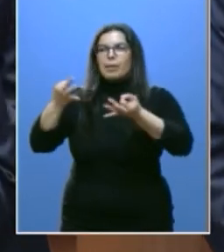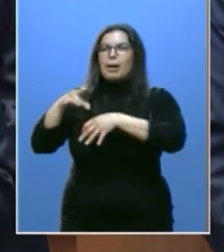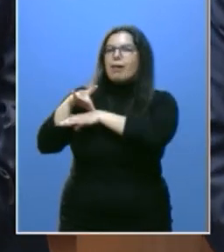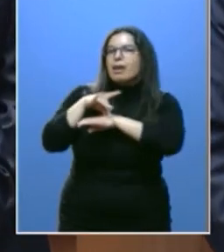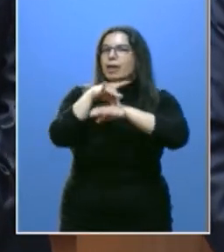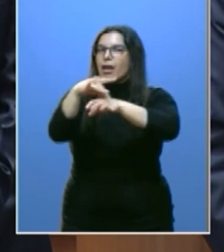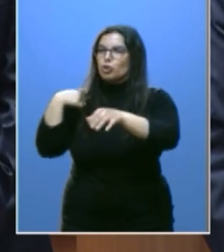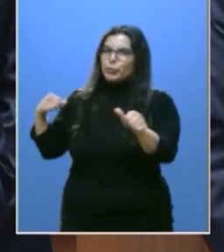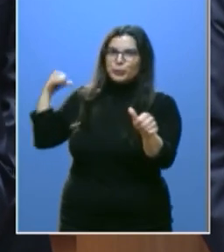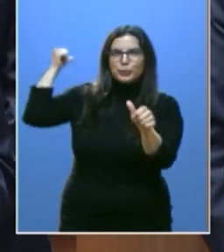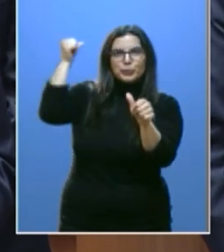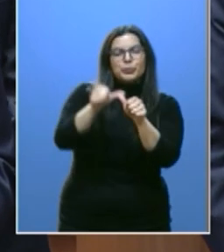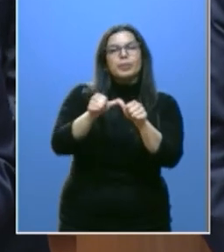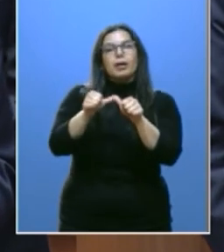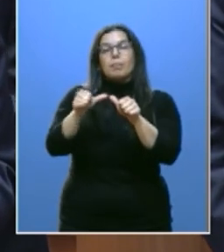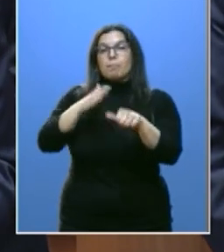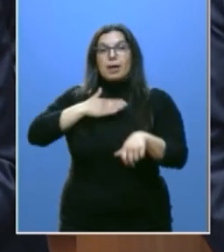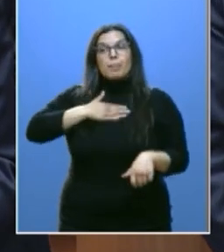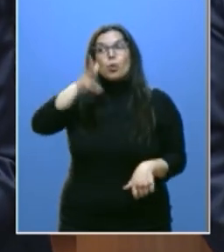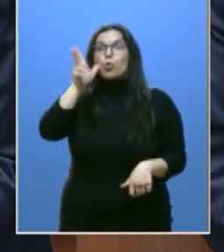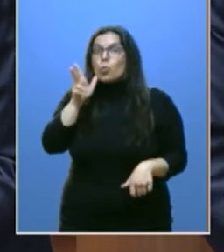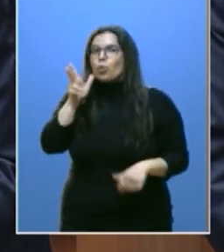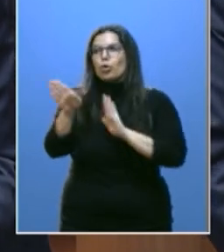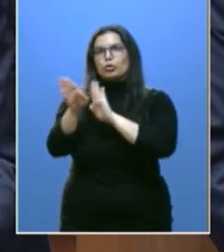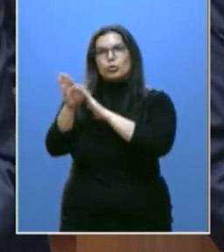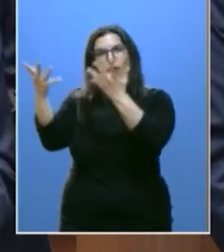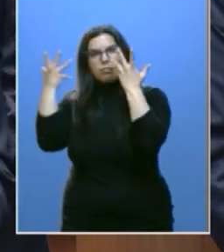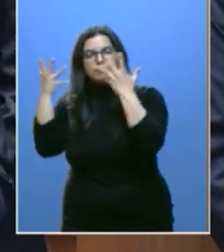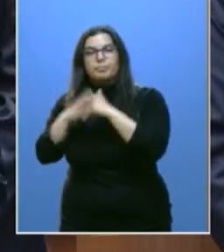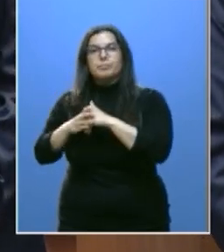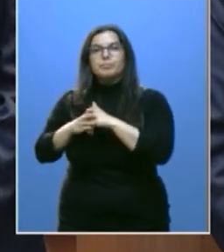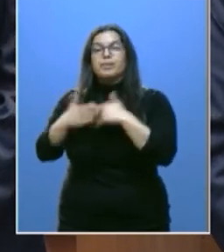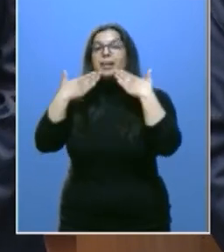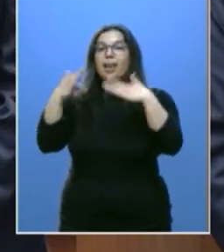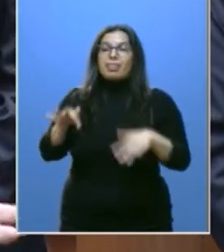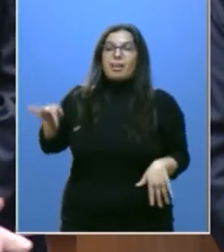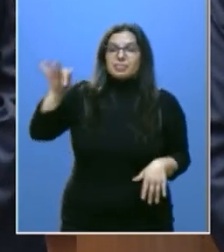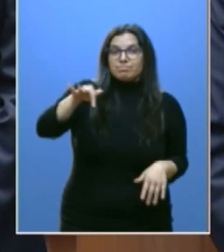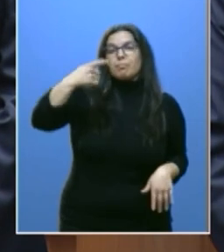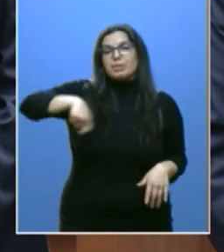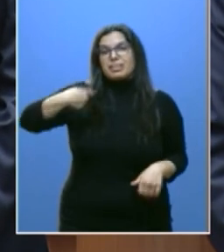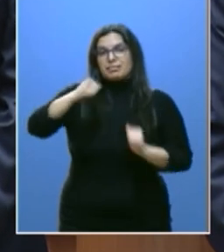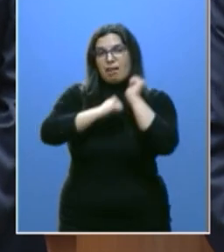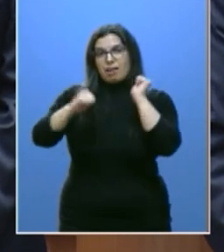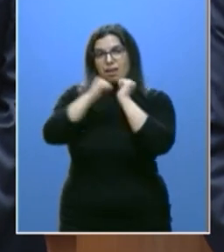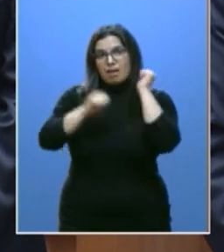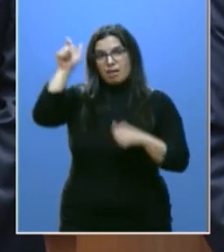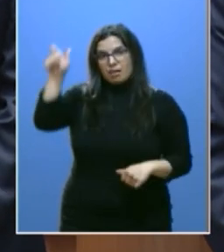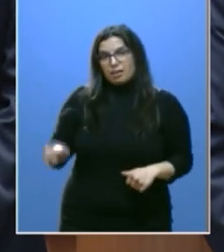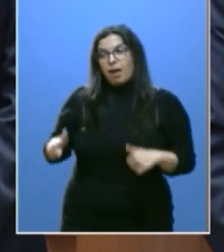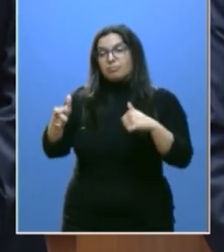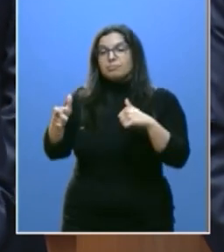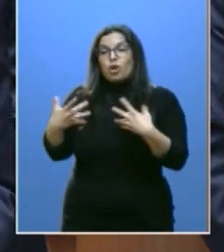toda mi trayectoria y será un lujo seguir contando con ella. Gracias al presidente Herrera. A tu lado